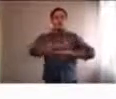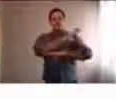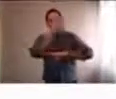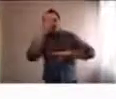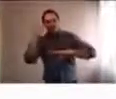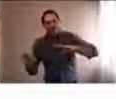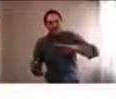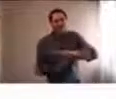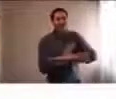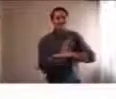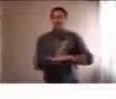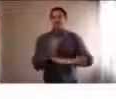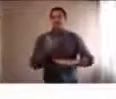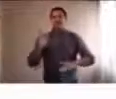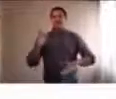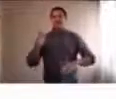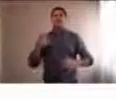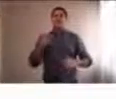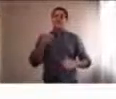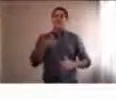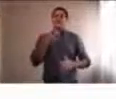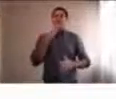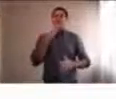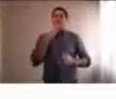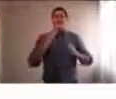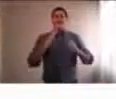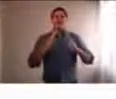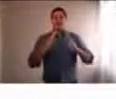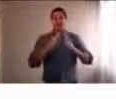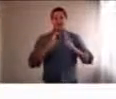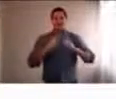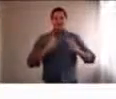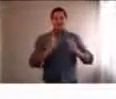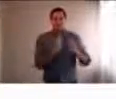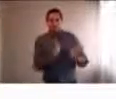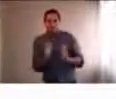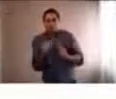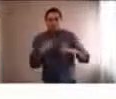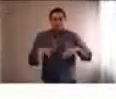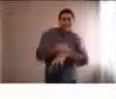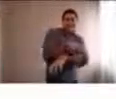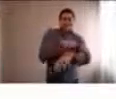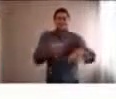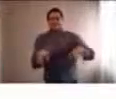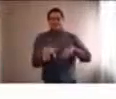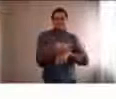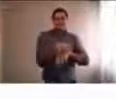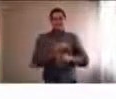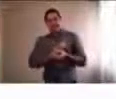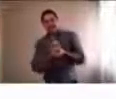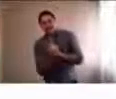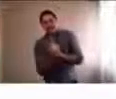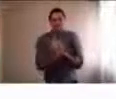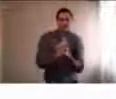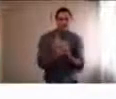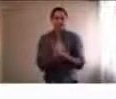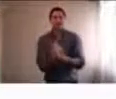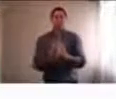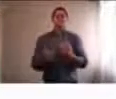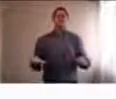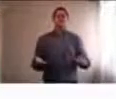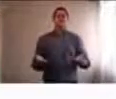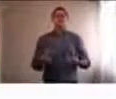acomodaciones importantes que tenemos que hacer. Pero quizás no podemos detener, Jime, antes de pasar a lo próximo sobre estos